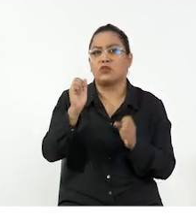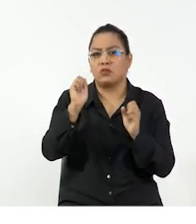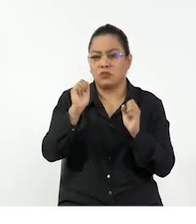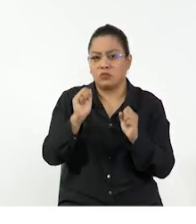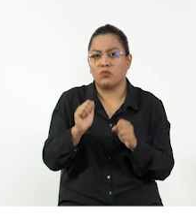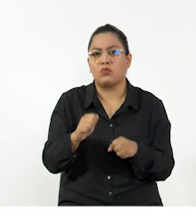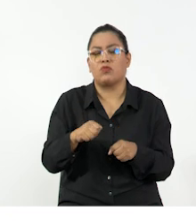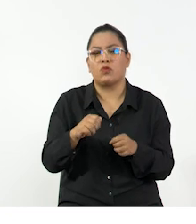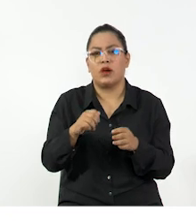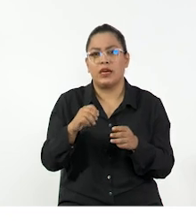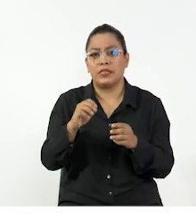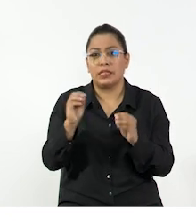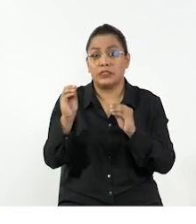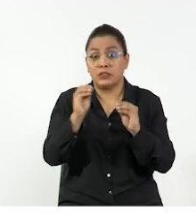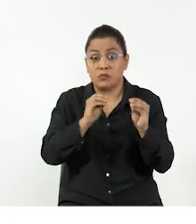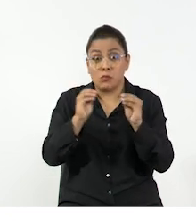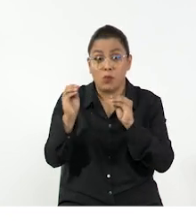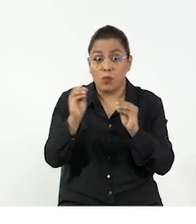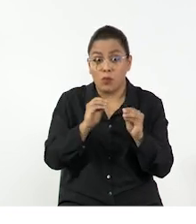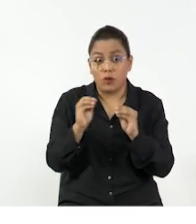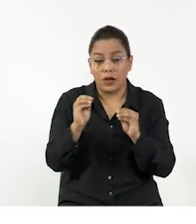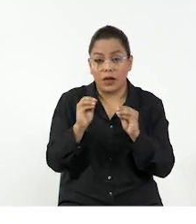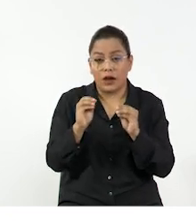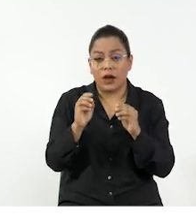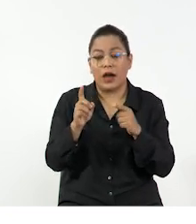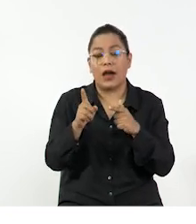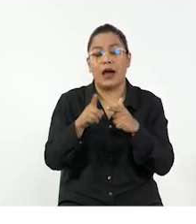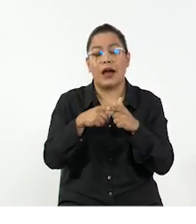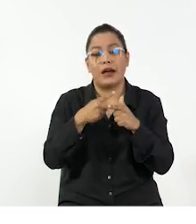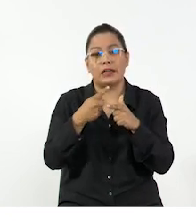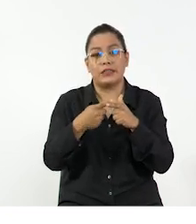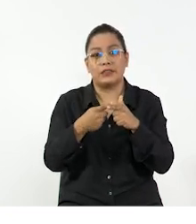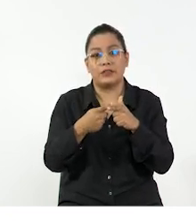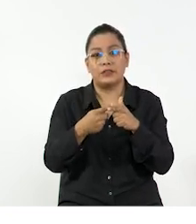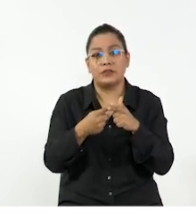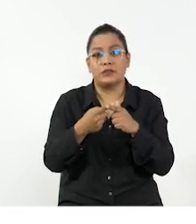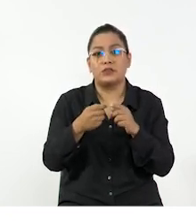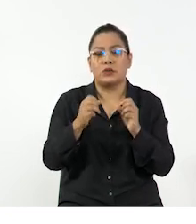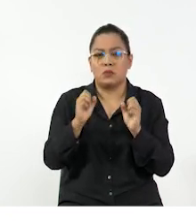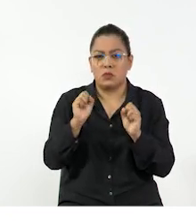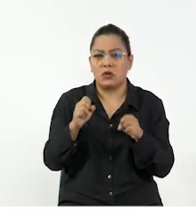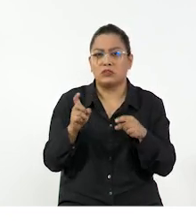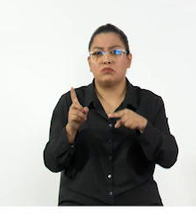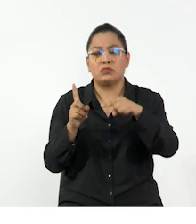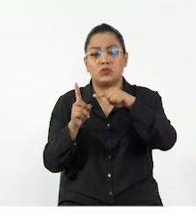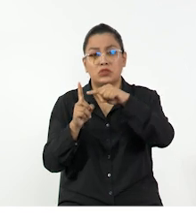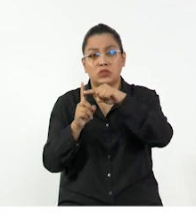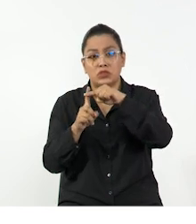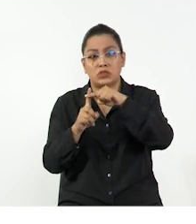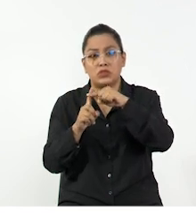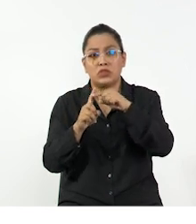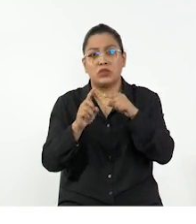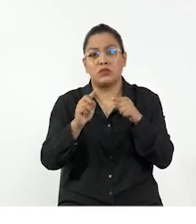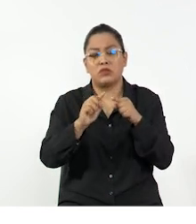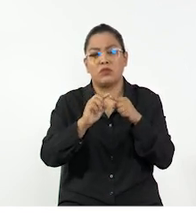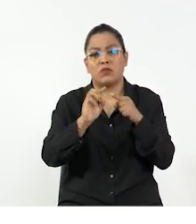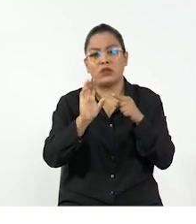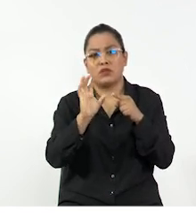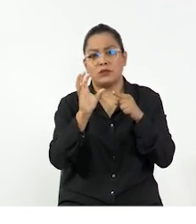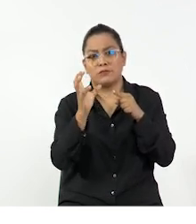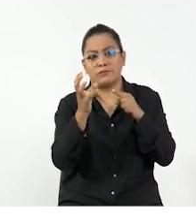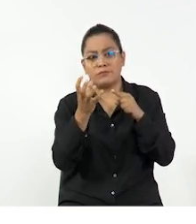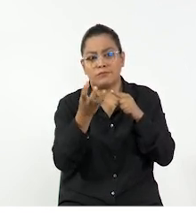encontrarse girando y este torque total va a representar repercutir en este giro, ya sea de manera positiva,